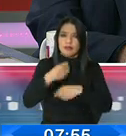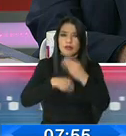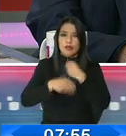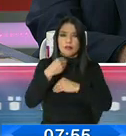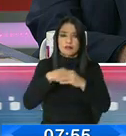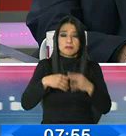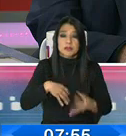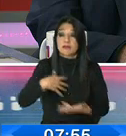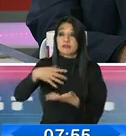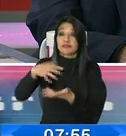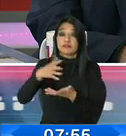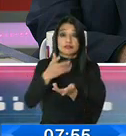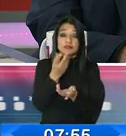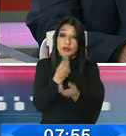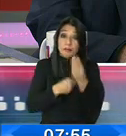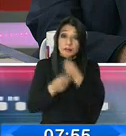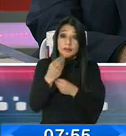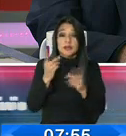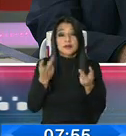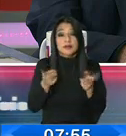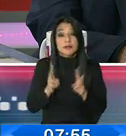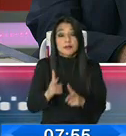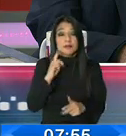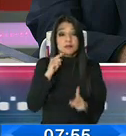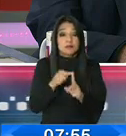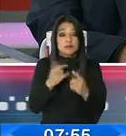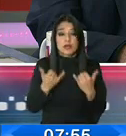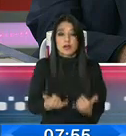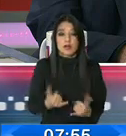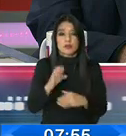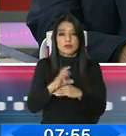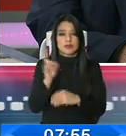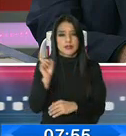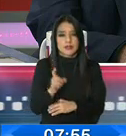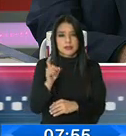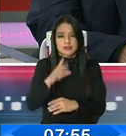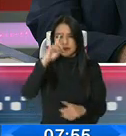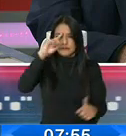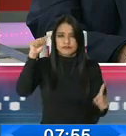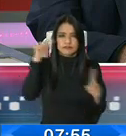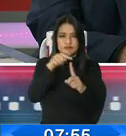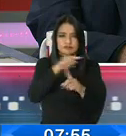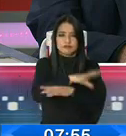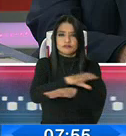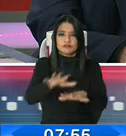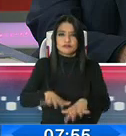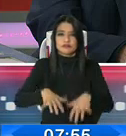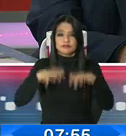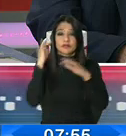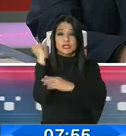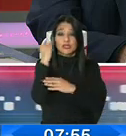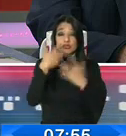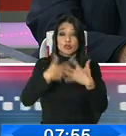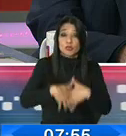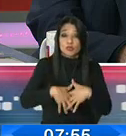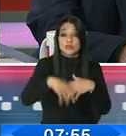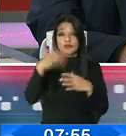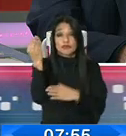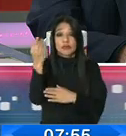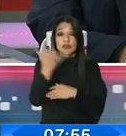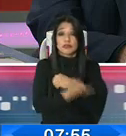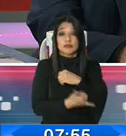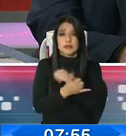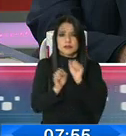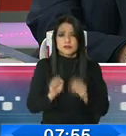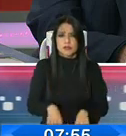de proveer alimentos y por ahí está el norte que hoy este Ecuador necesita. Apuntemos la agroindustria a la industria local y afuera, en el exterior.